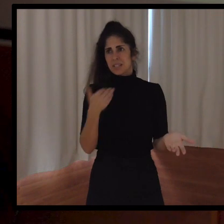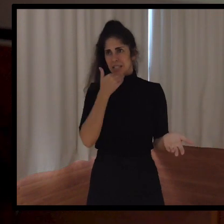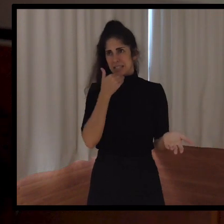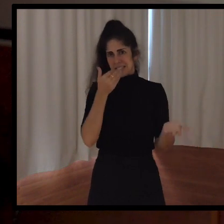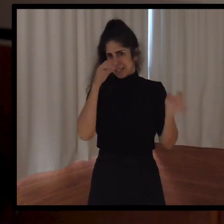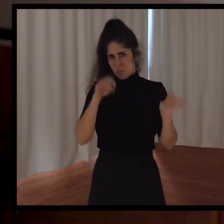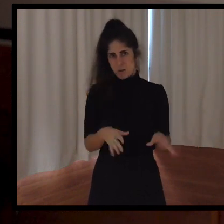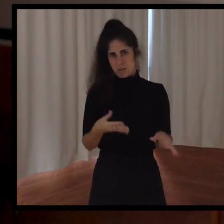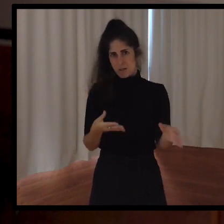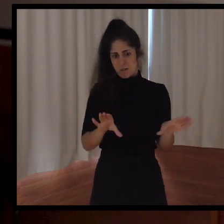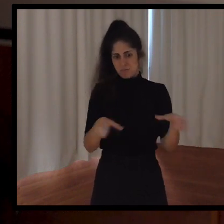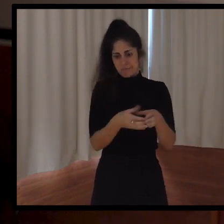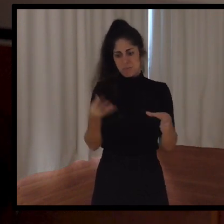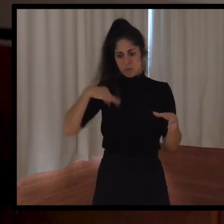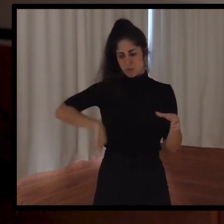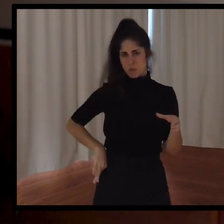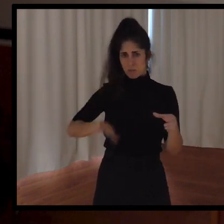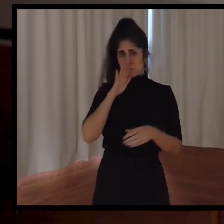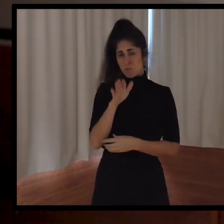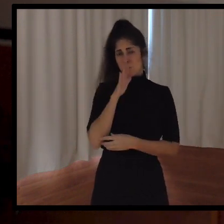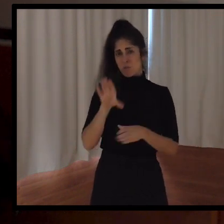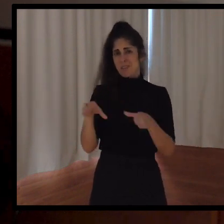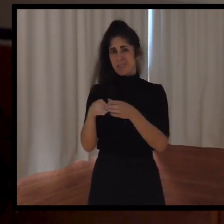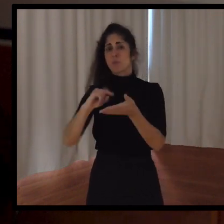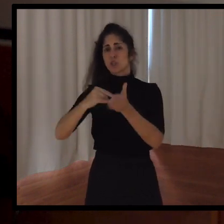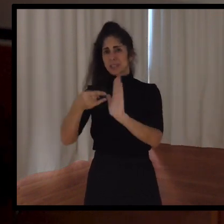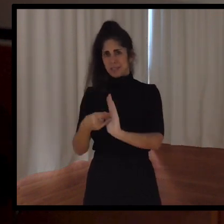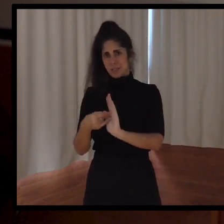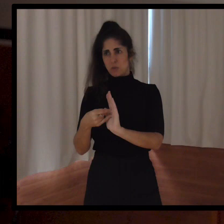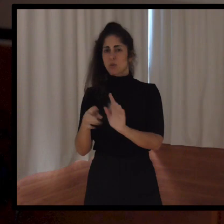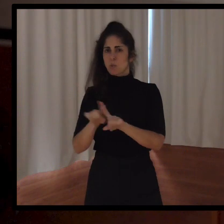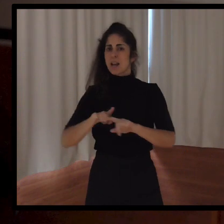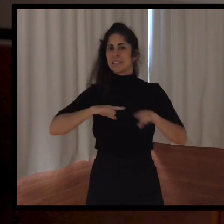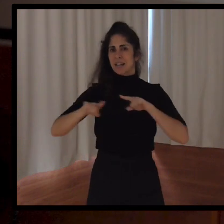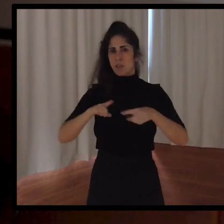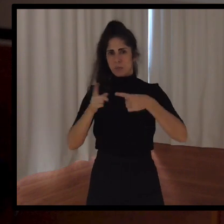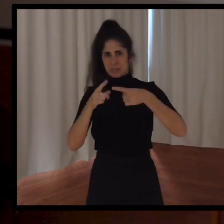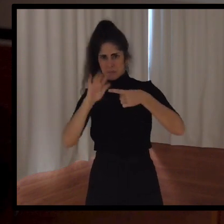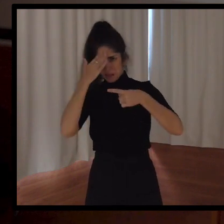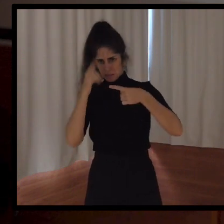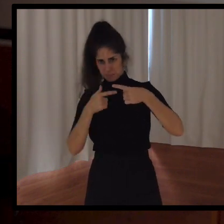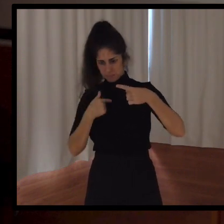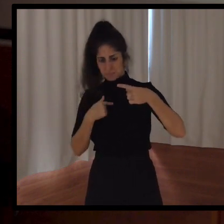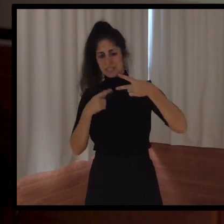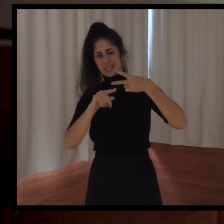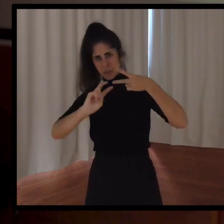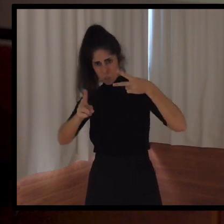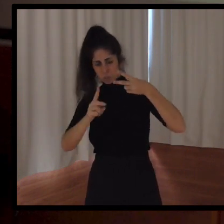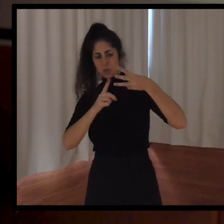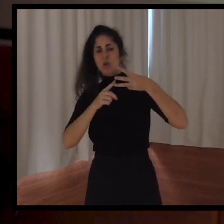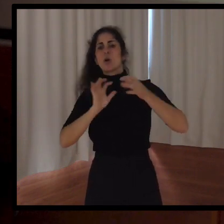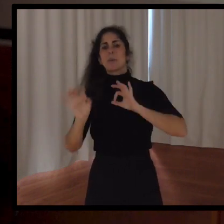el cuerpo técnico tiene su primer entrenador, que en este caso soy yo, un segundo entrenador, un preparador físico, un